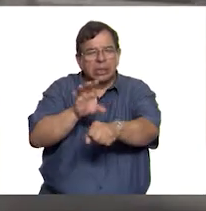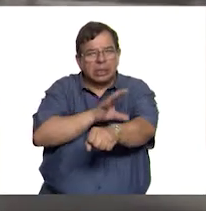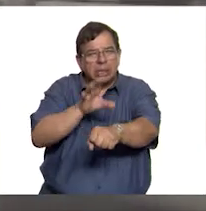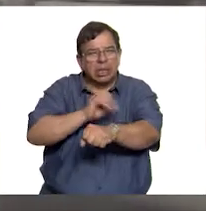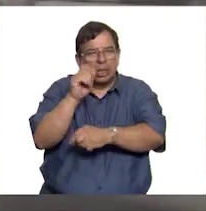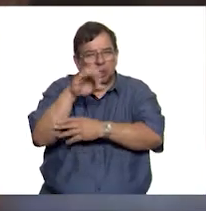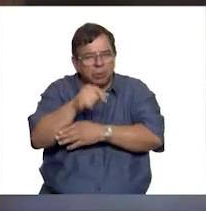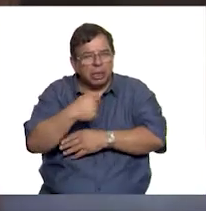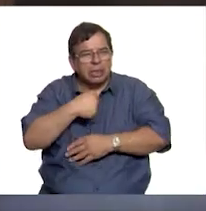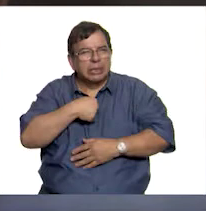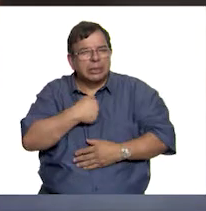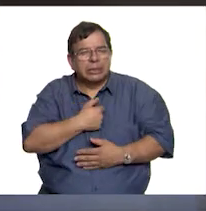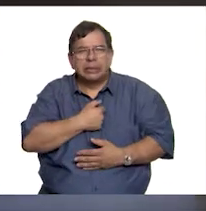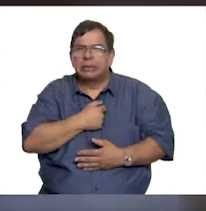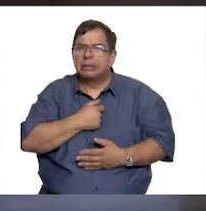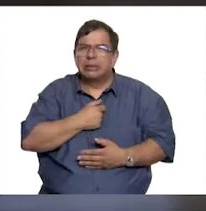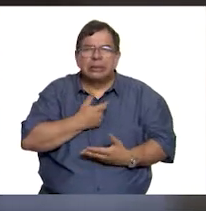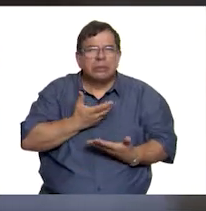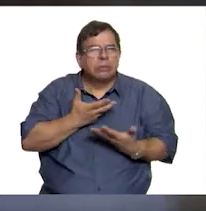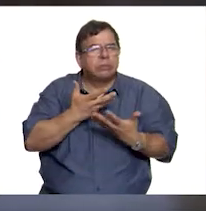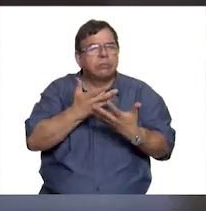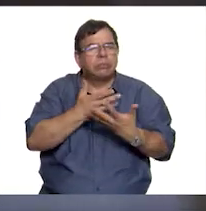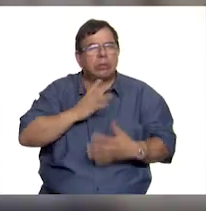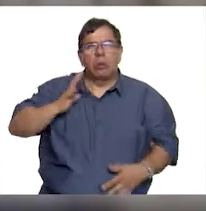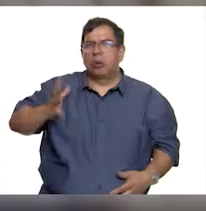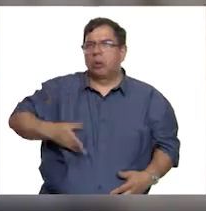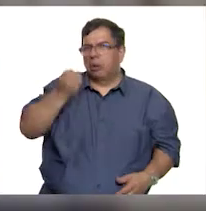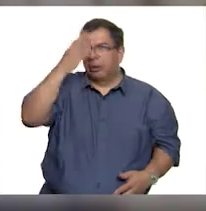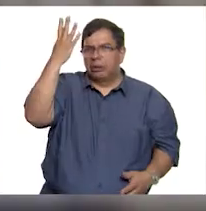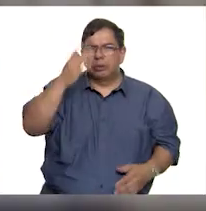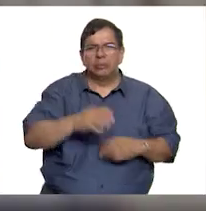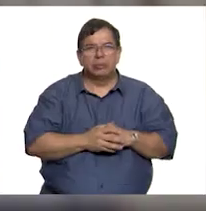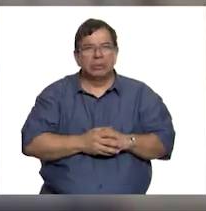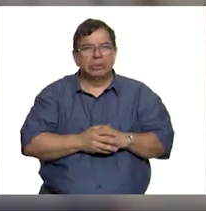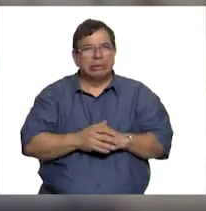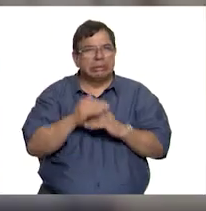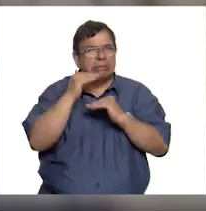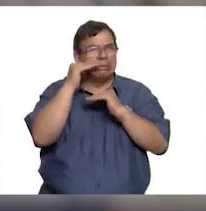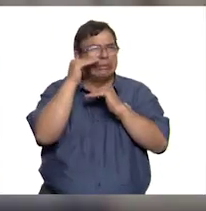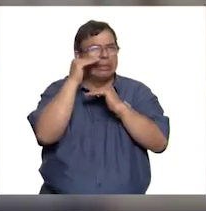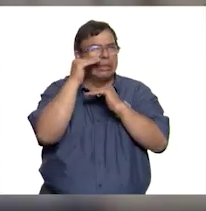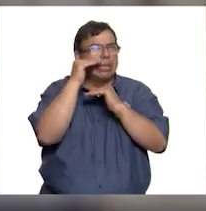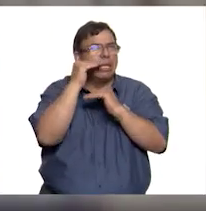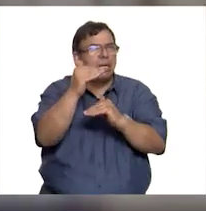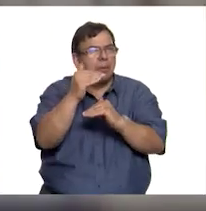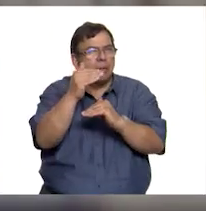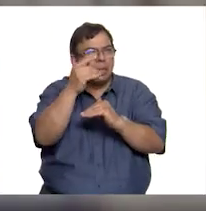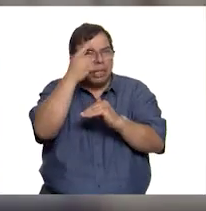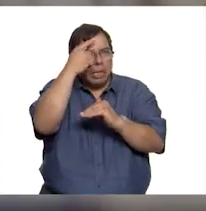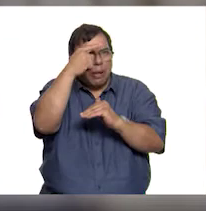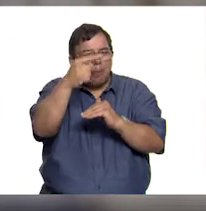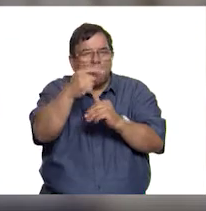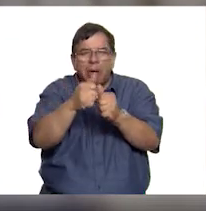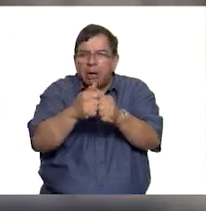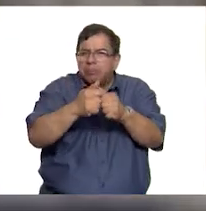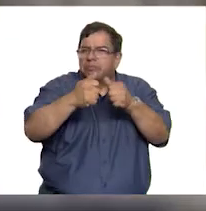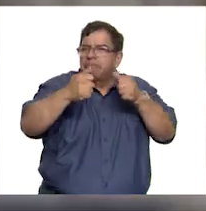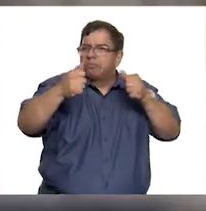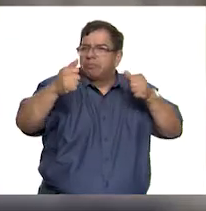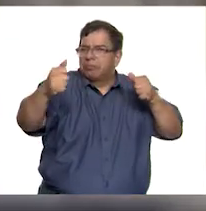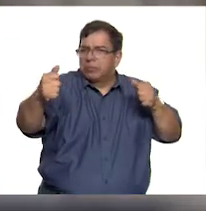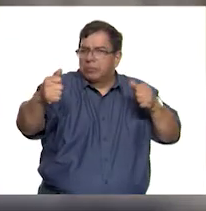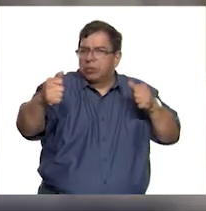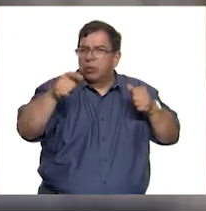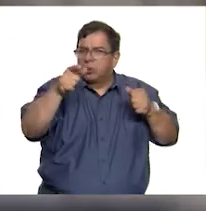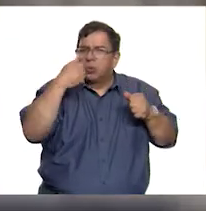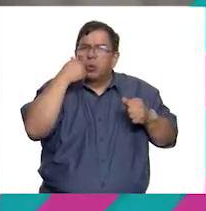en un orgullo que nunca podré olvidar los límites solamente se crearon para marcar la distancia hasta